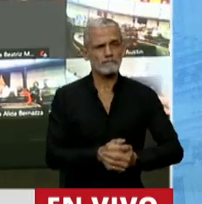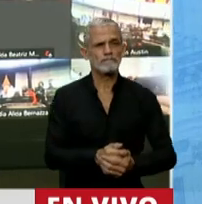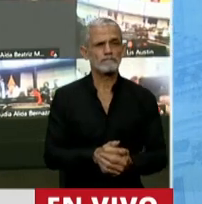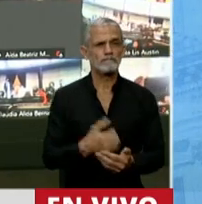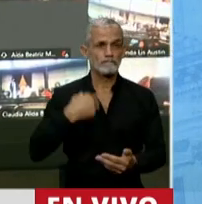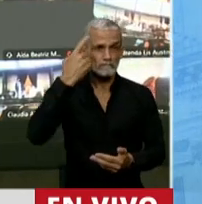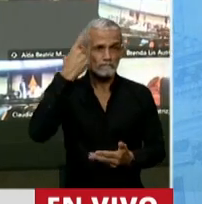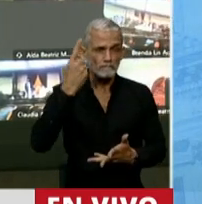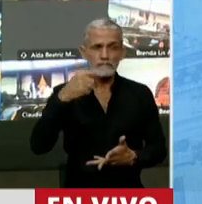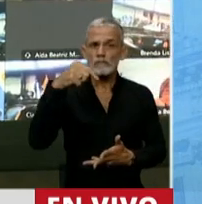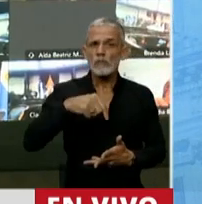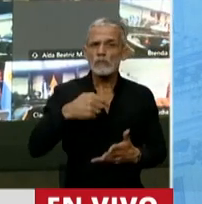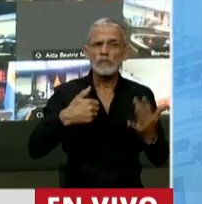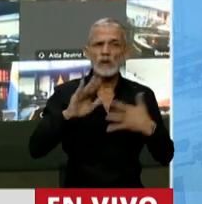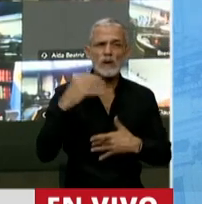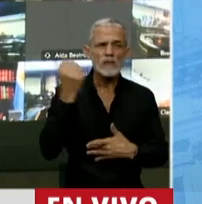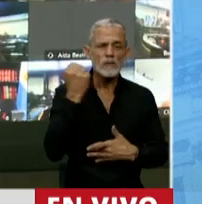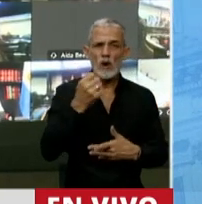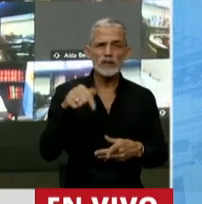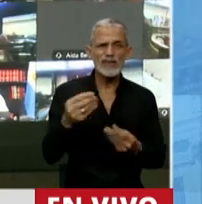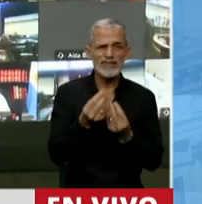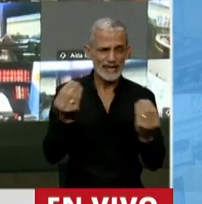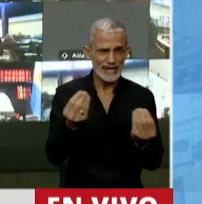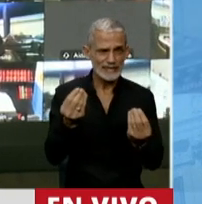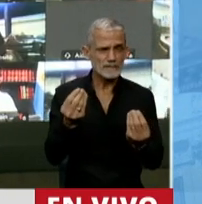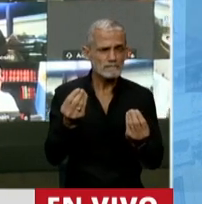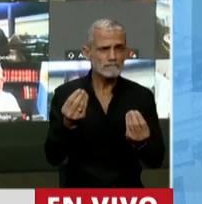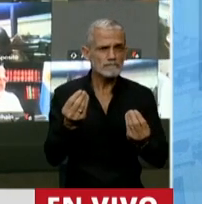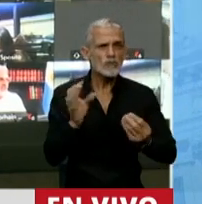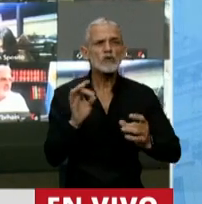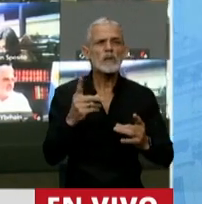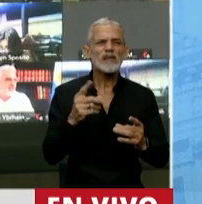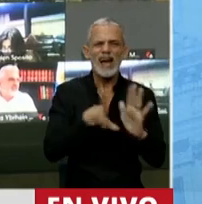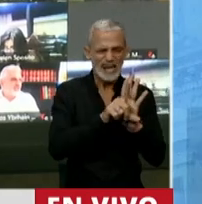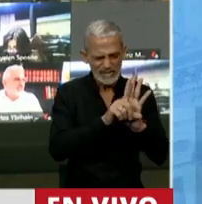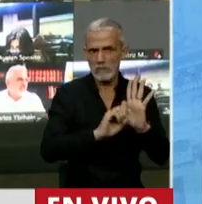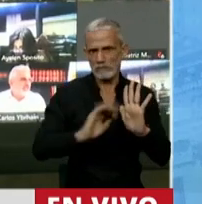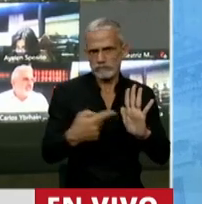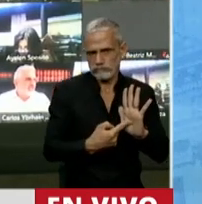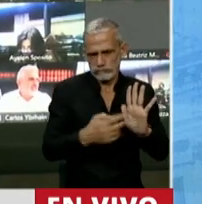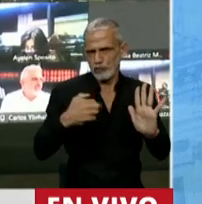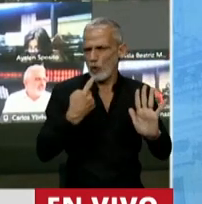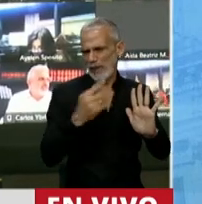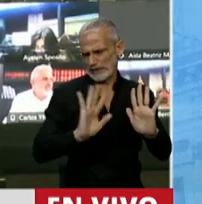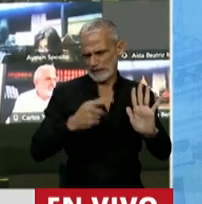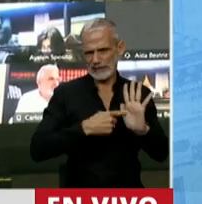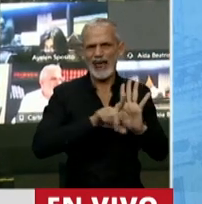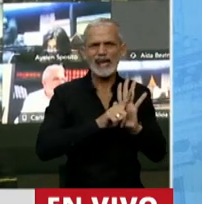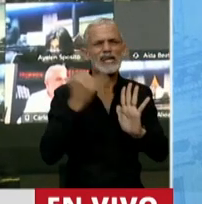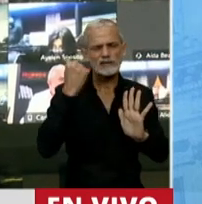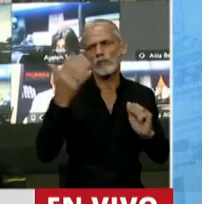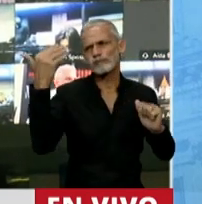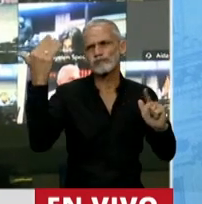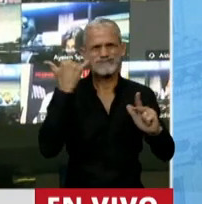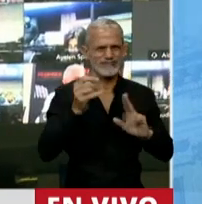lo más notable que está pasando, no solamente que es una mala ley, sobre la cual no voy a decir nada porque se ha dicho